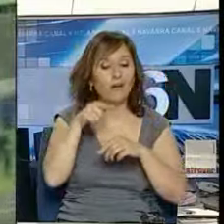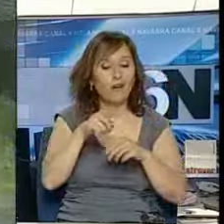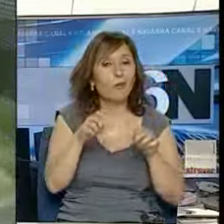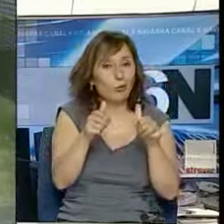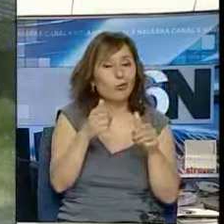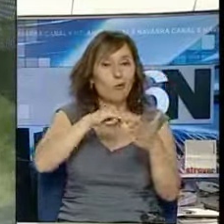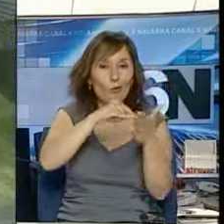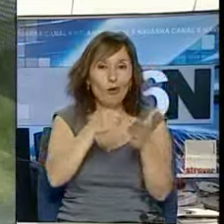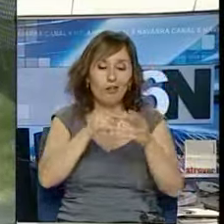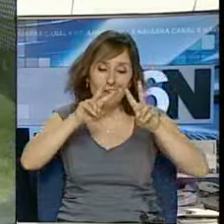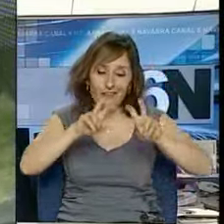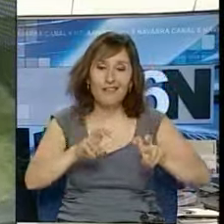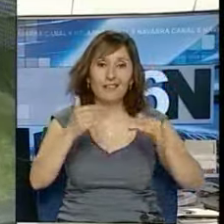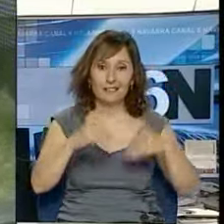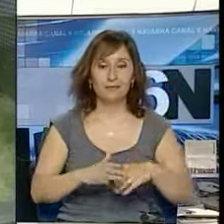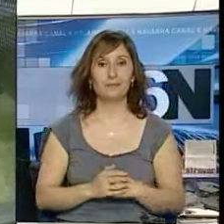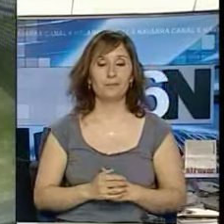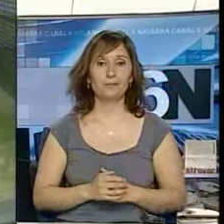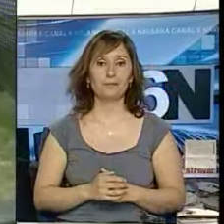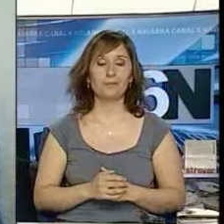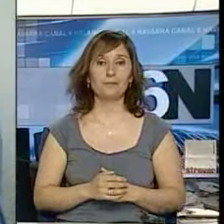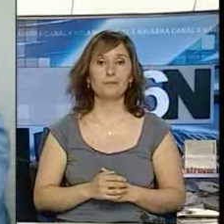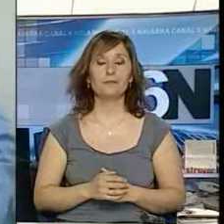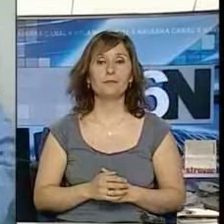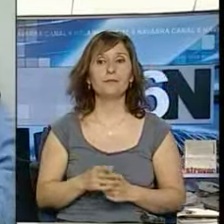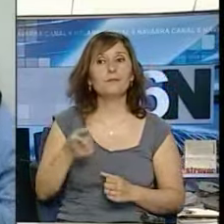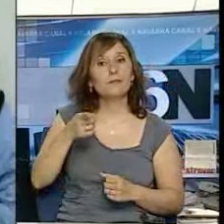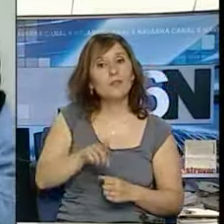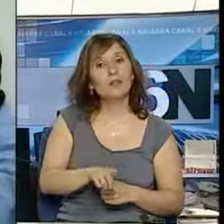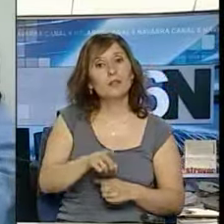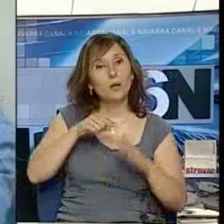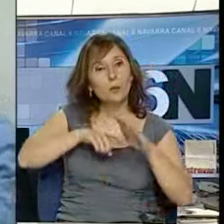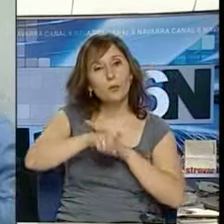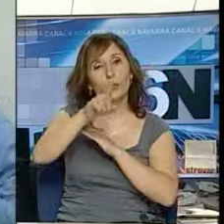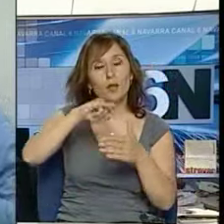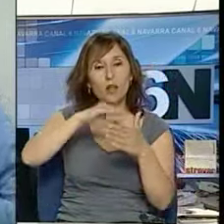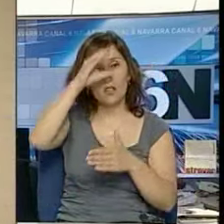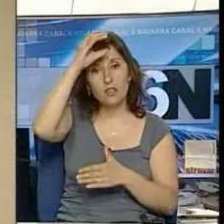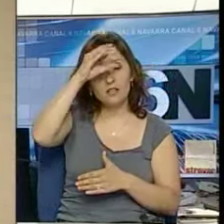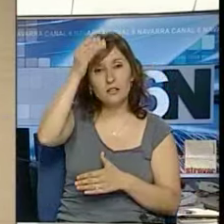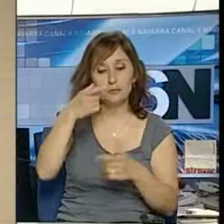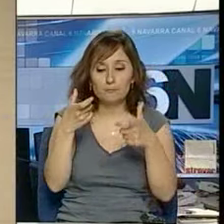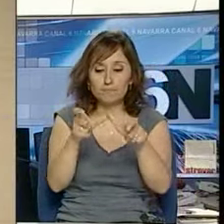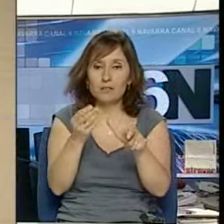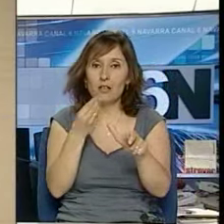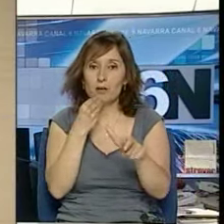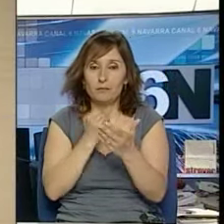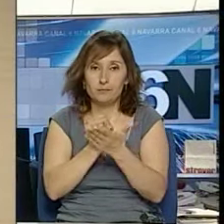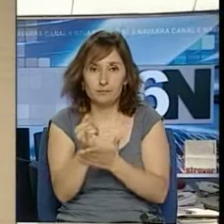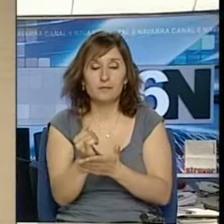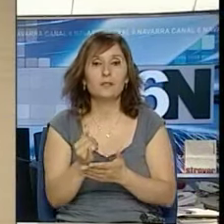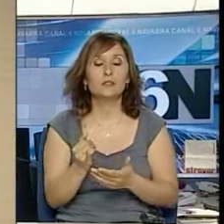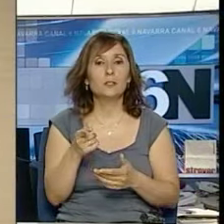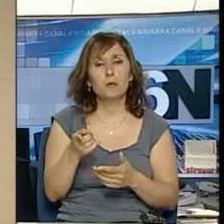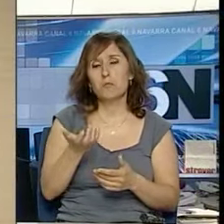trabajando en proyectos para ello. El proyecto Iberus se va a trabajar en la integración de los avances científicos en el sector agroalimentario. Se pretende